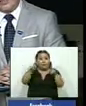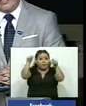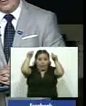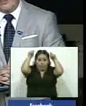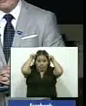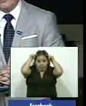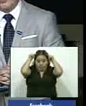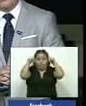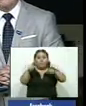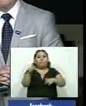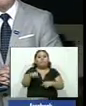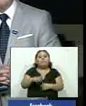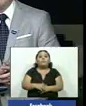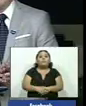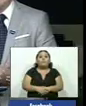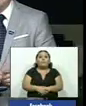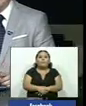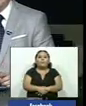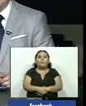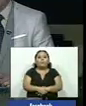Así es Tatiana vamos contigo